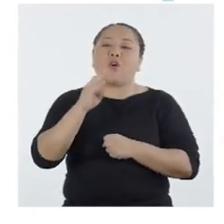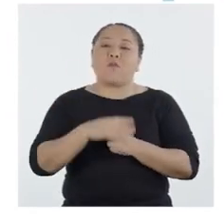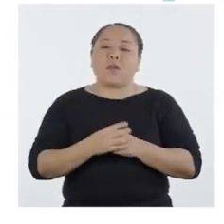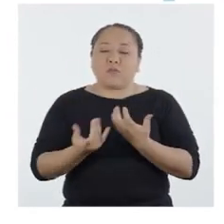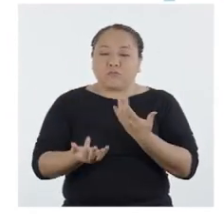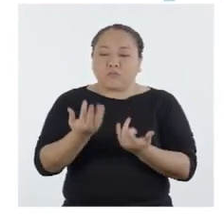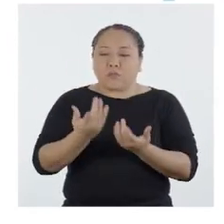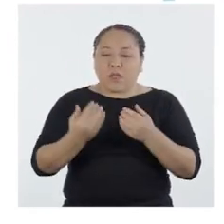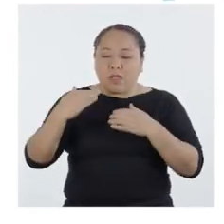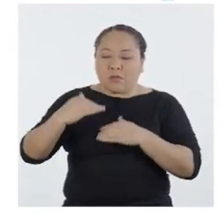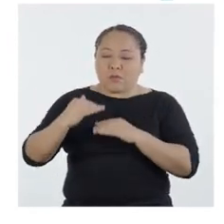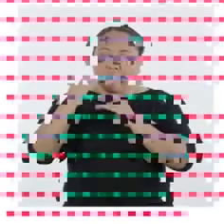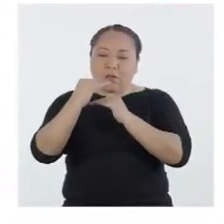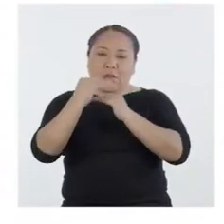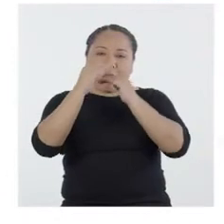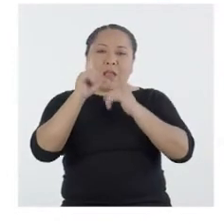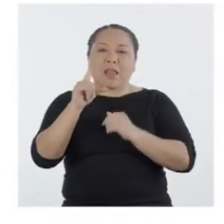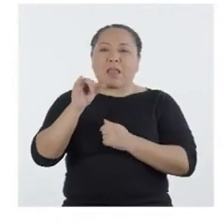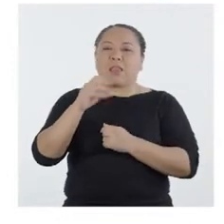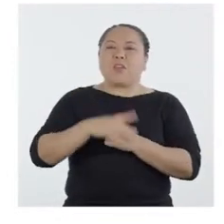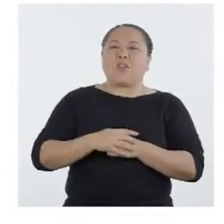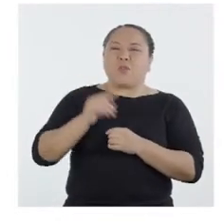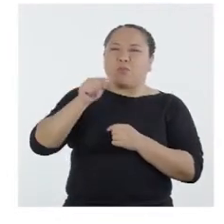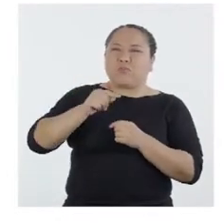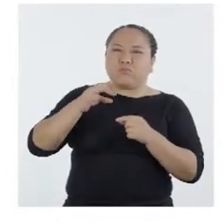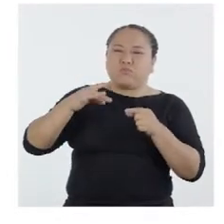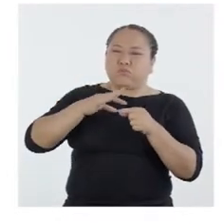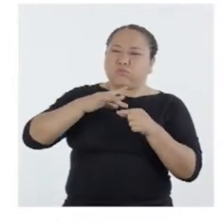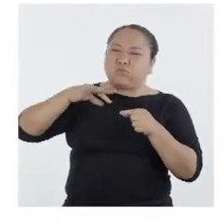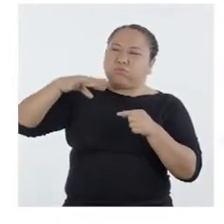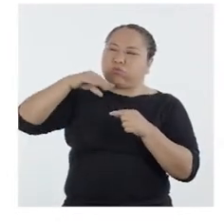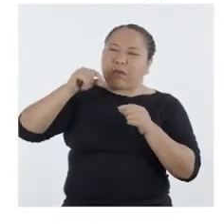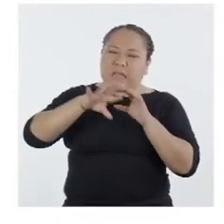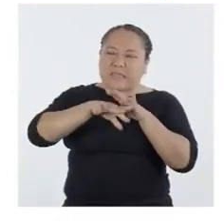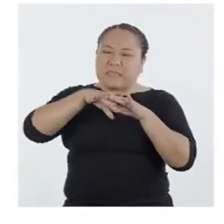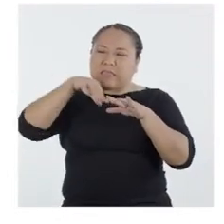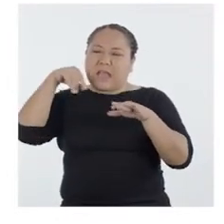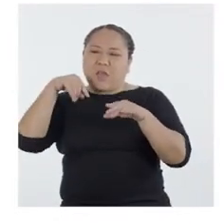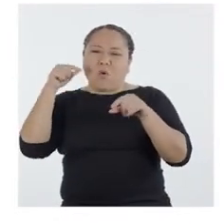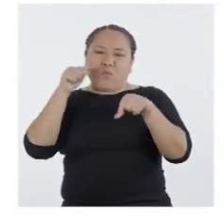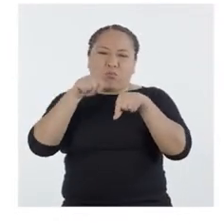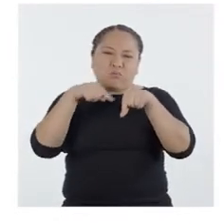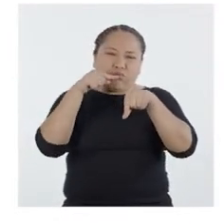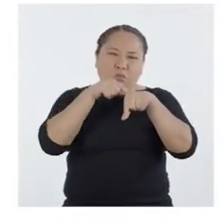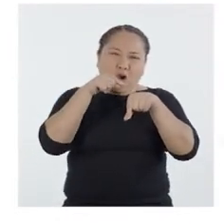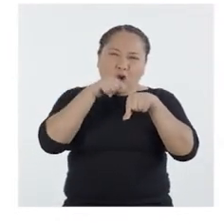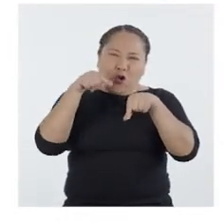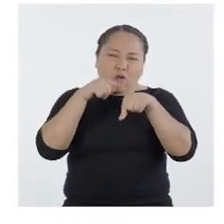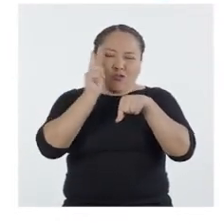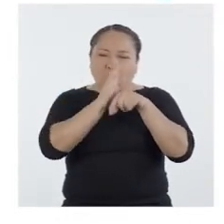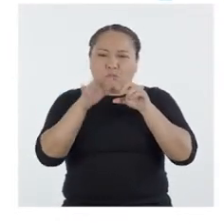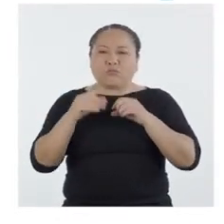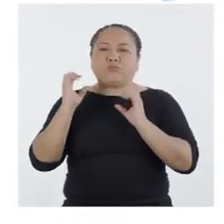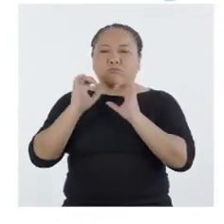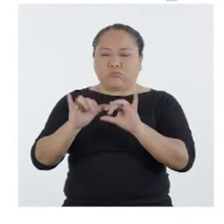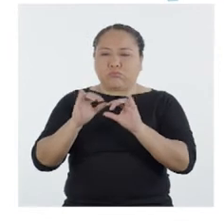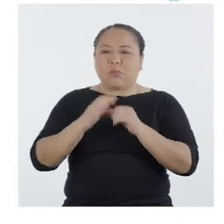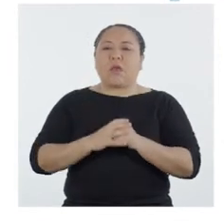combustión sea de ladrillo para evitar que los gases se salgan debido a la porosidad del material.